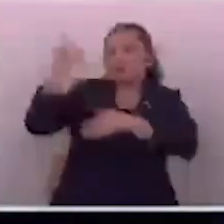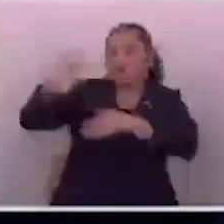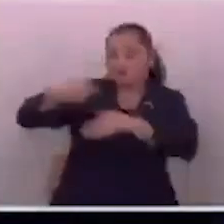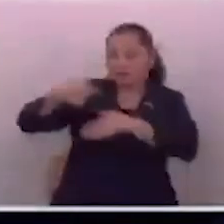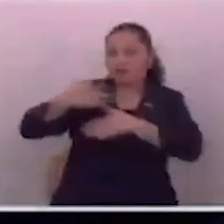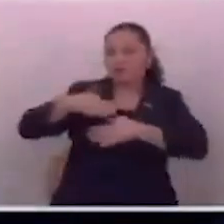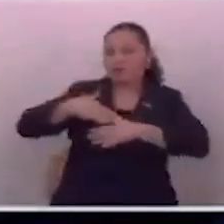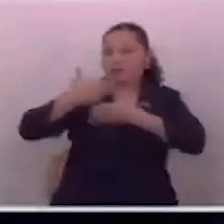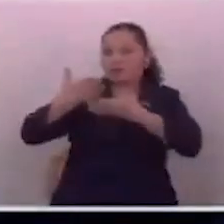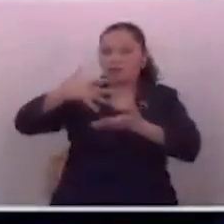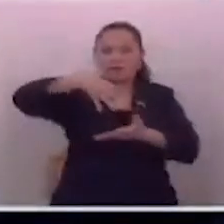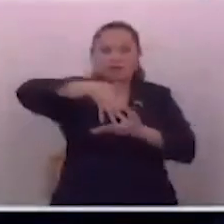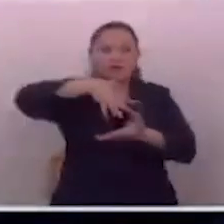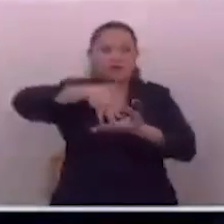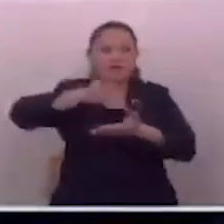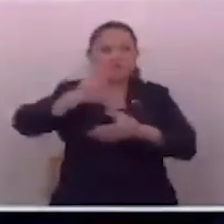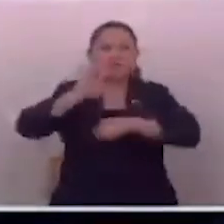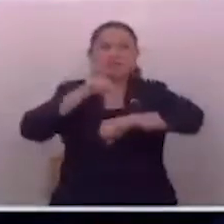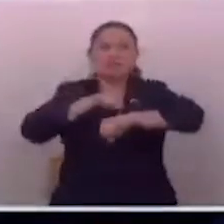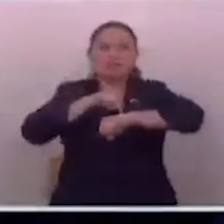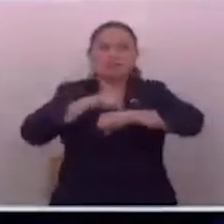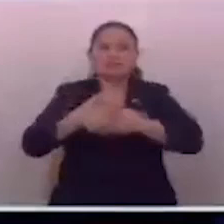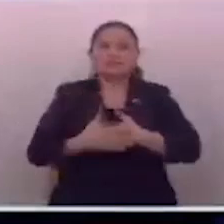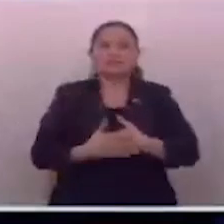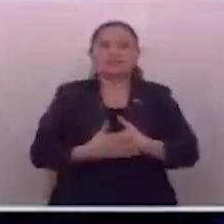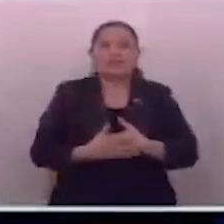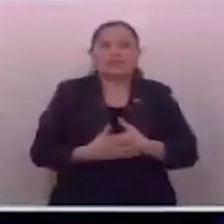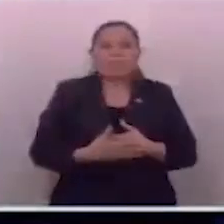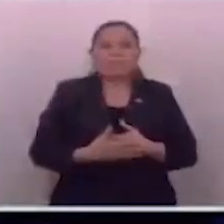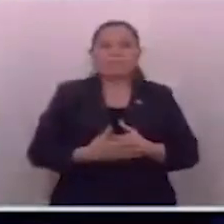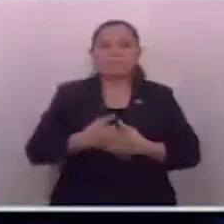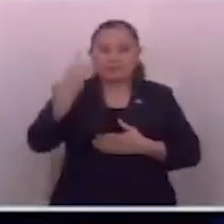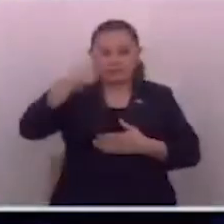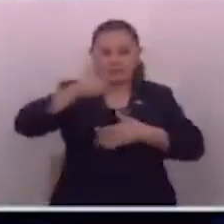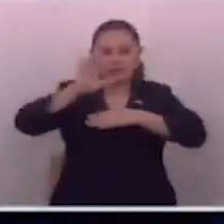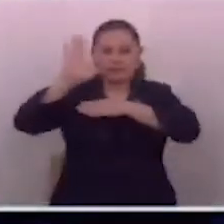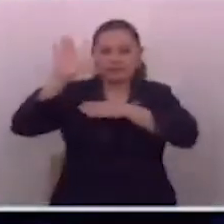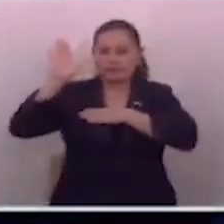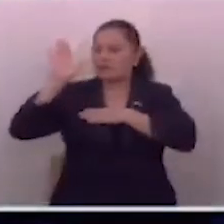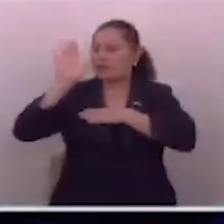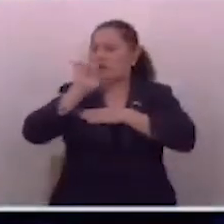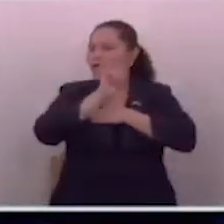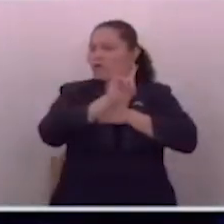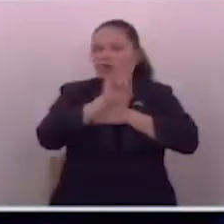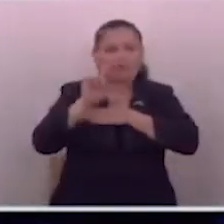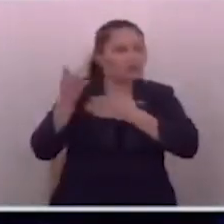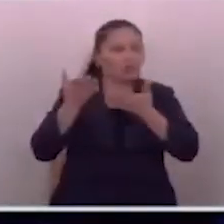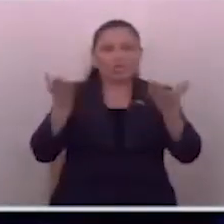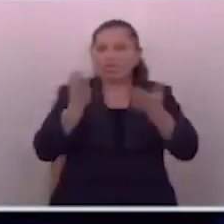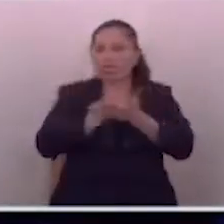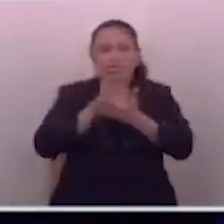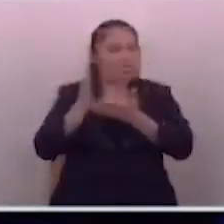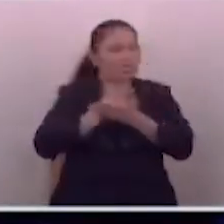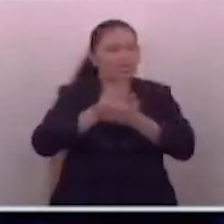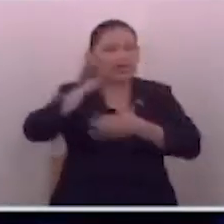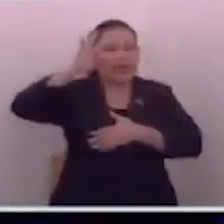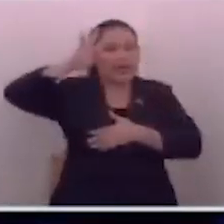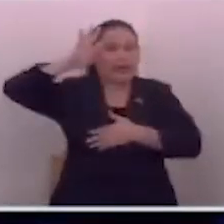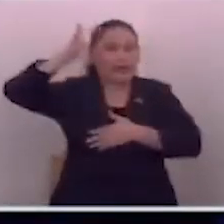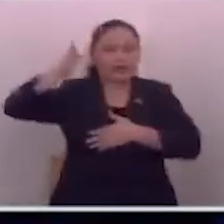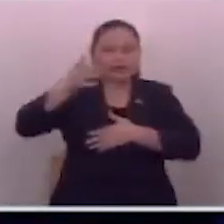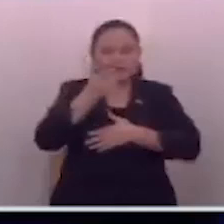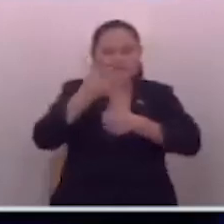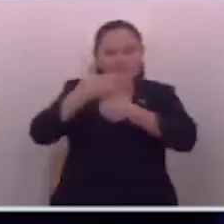haberle dado a la población en su momento. Debieron haberle cumplido y no lo hicieron. No mientan,